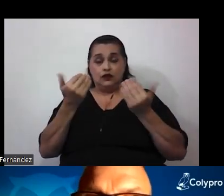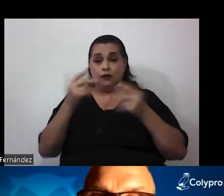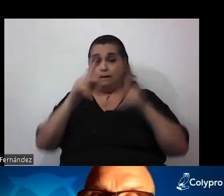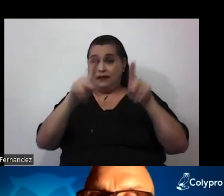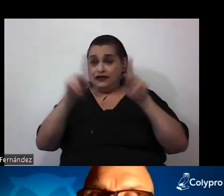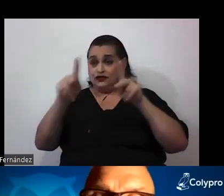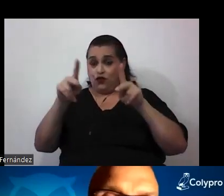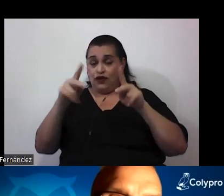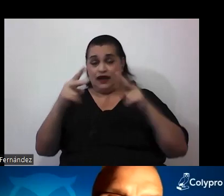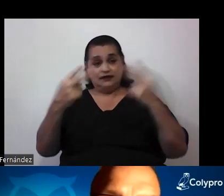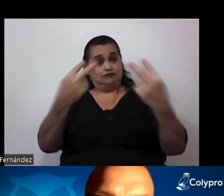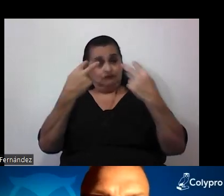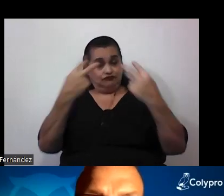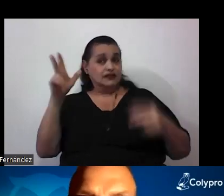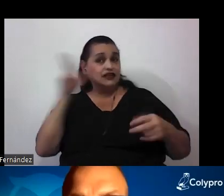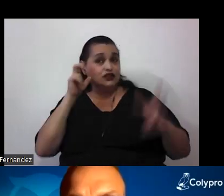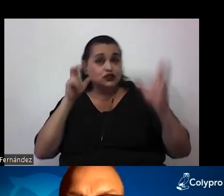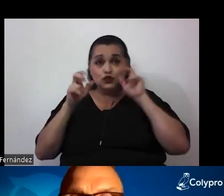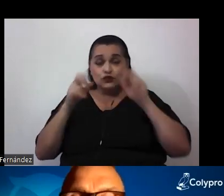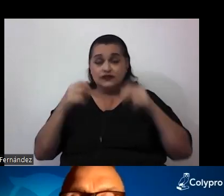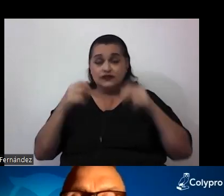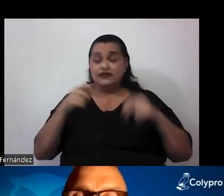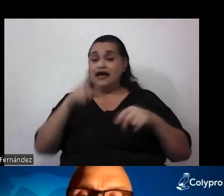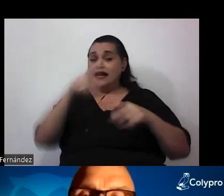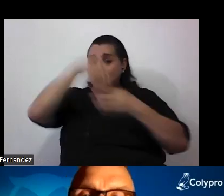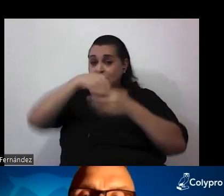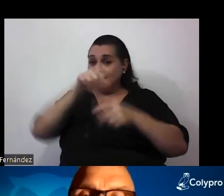otro lado escuchando y pertenezcan a otras áreas puedan